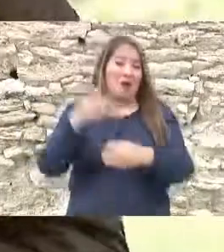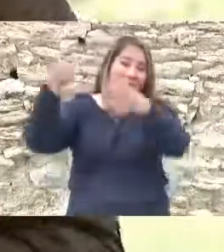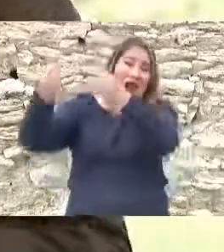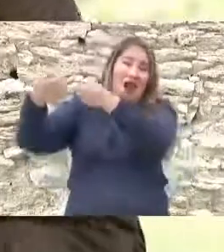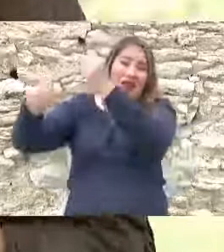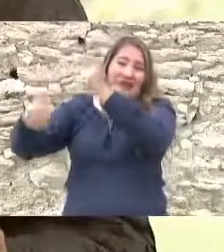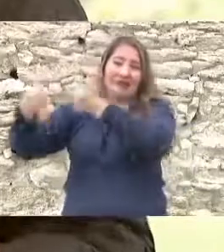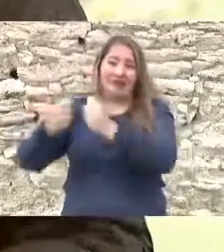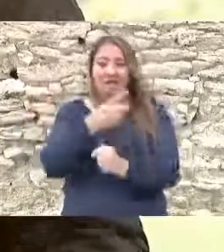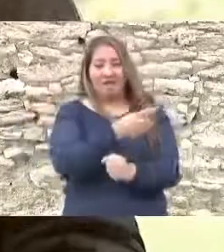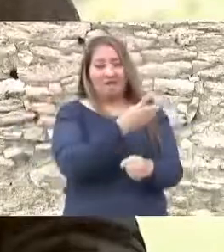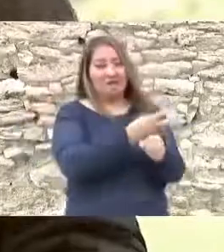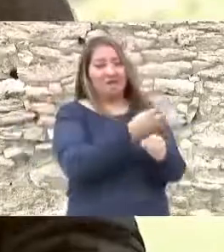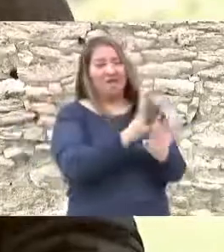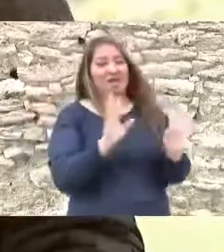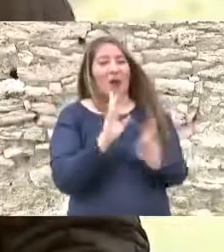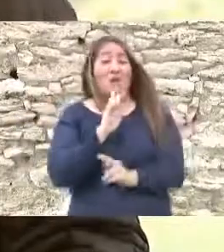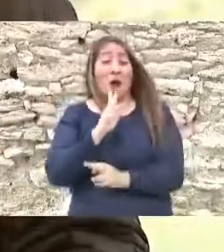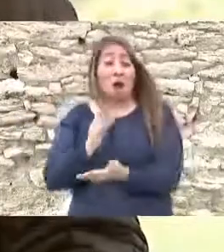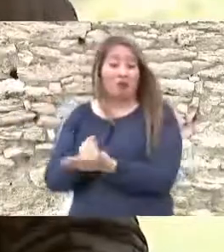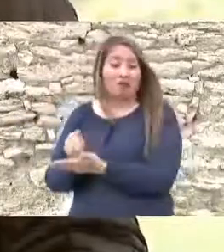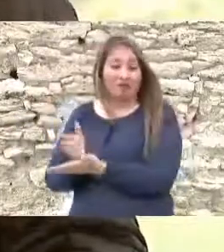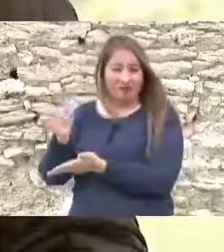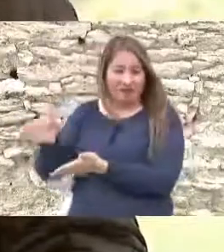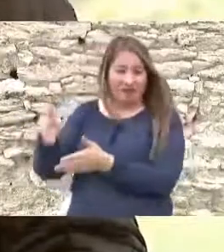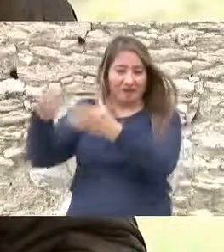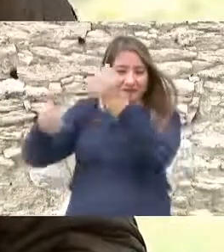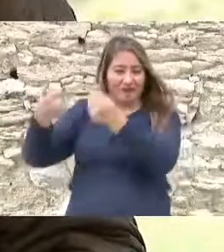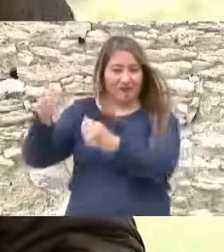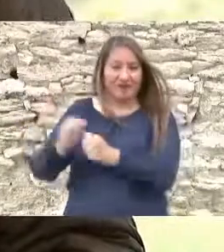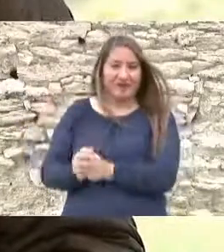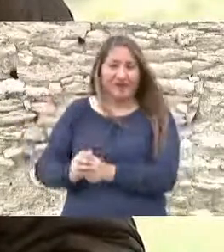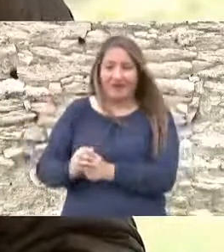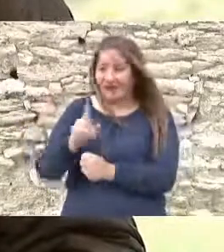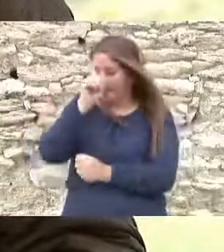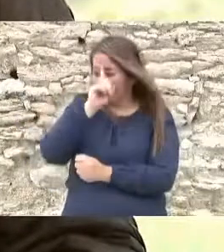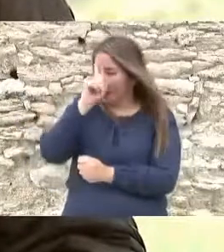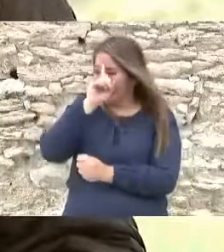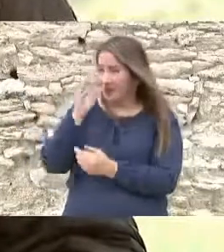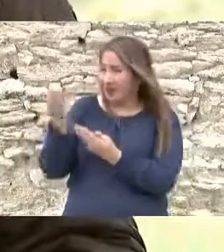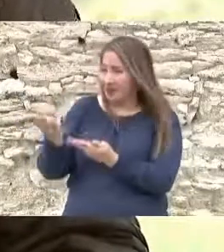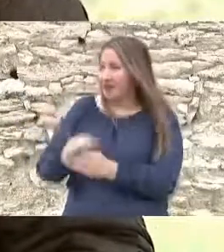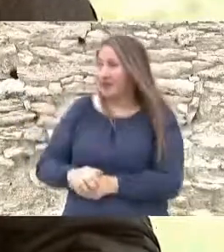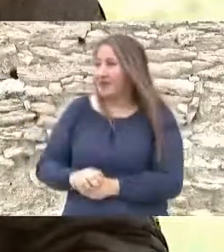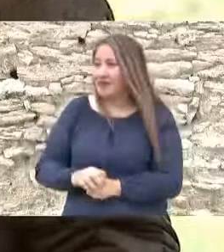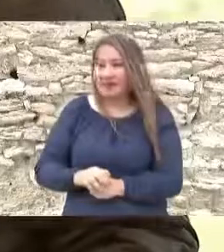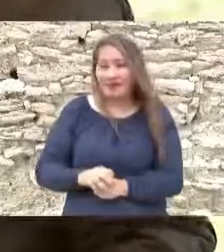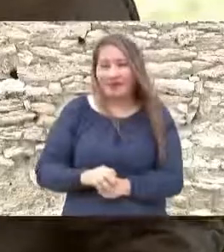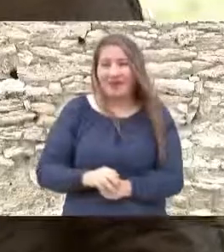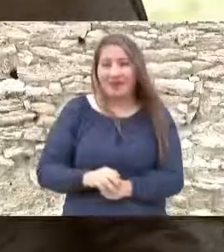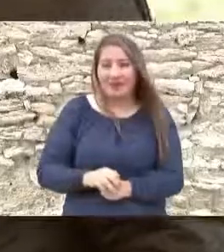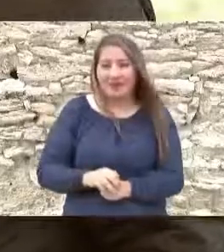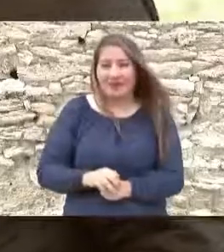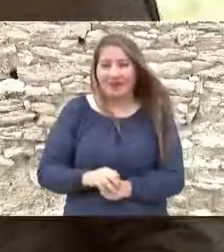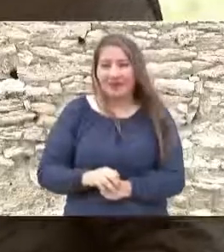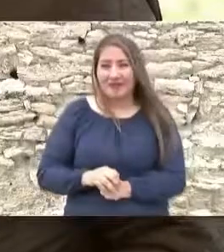este así lo recomienda Ricardo Anaya de que ya